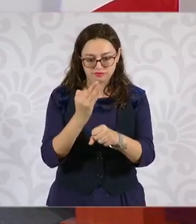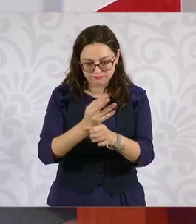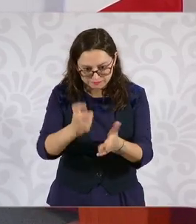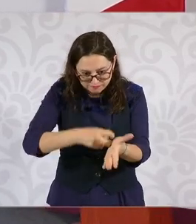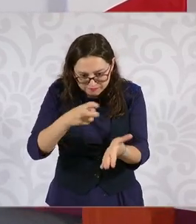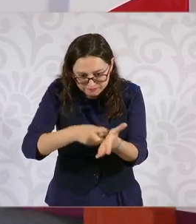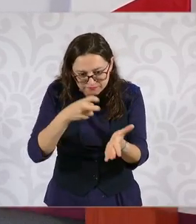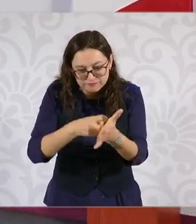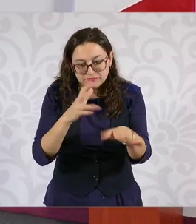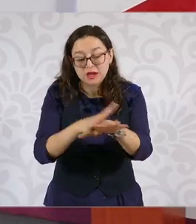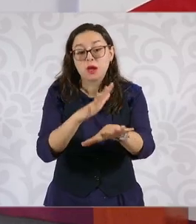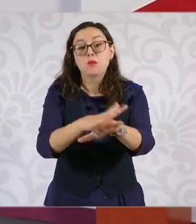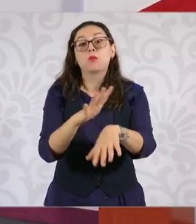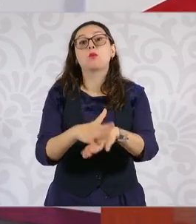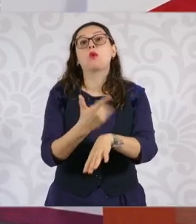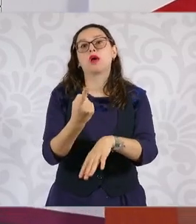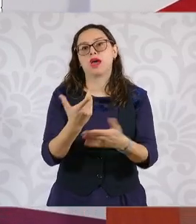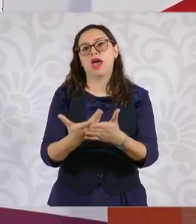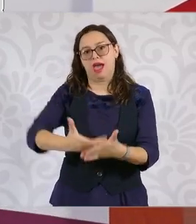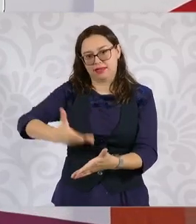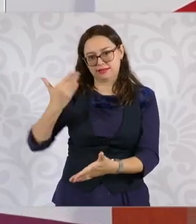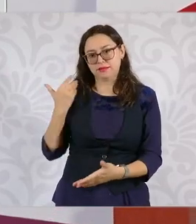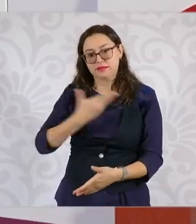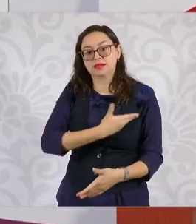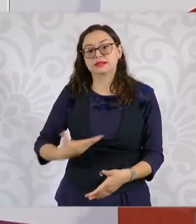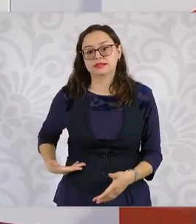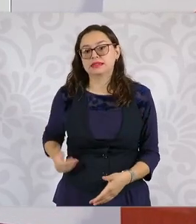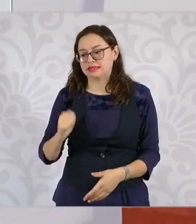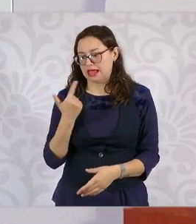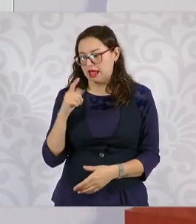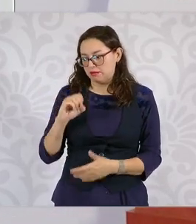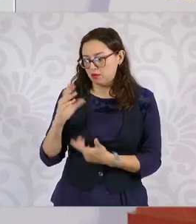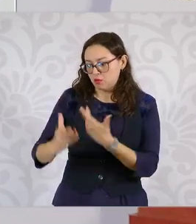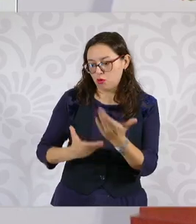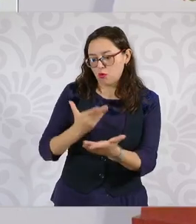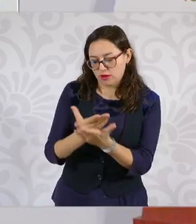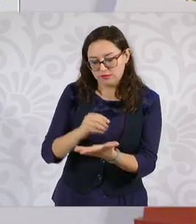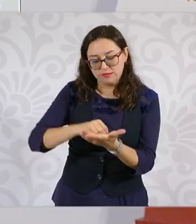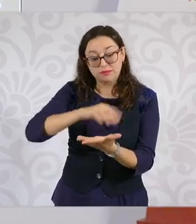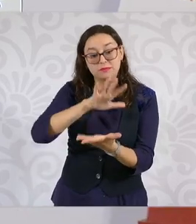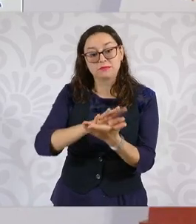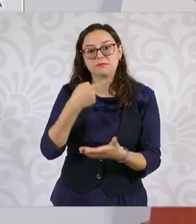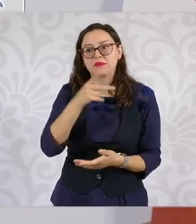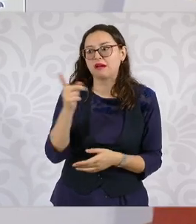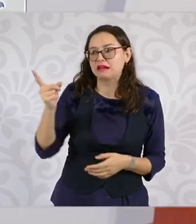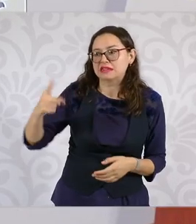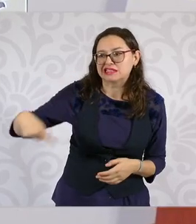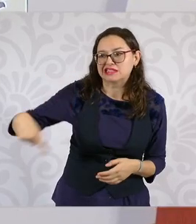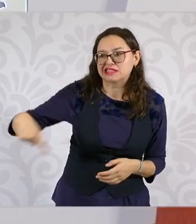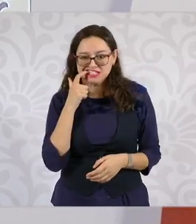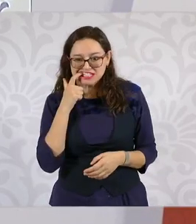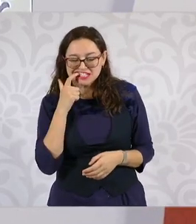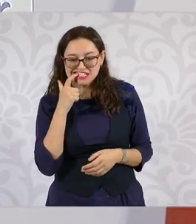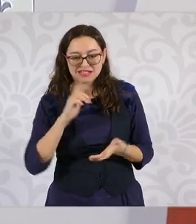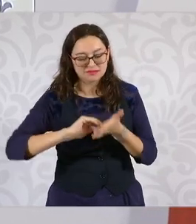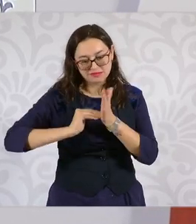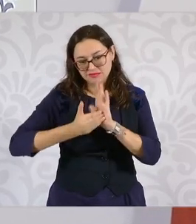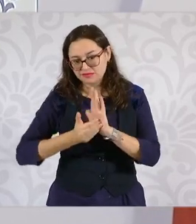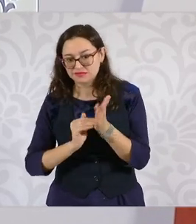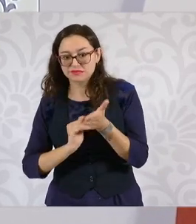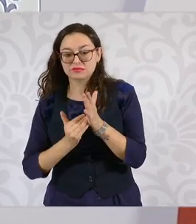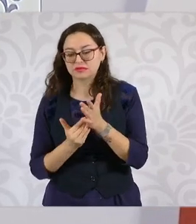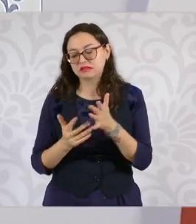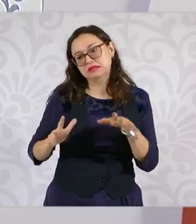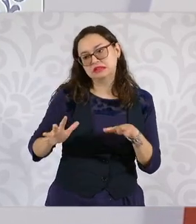y distintas formas de ampararse frente a ello. Entonces, la austeridad republicana es para todos y para